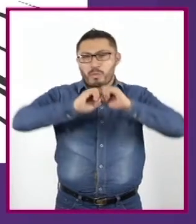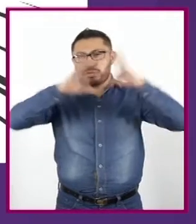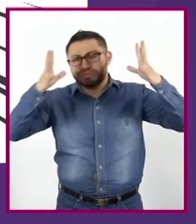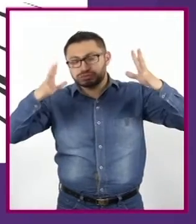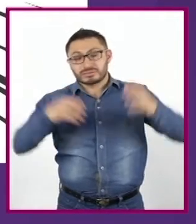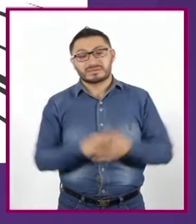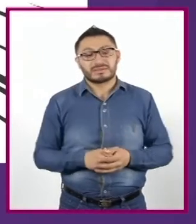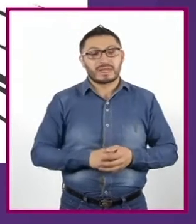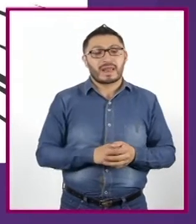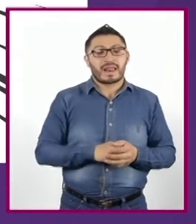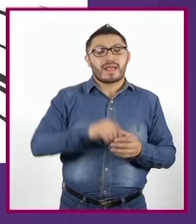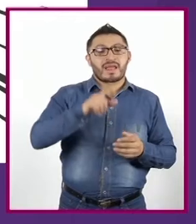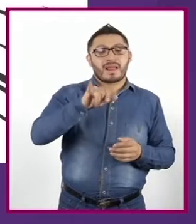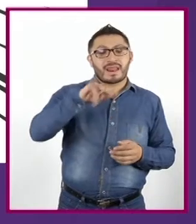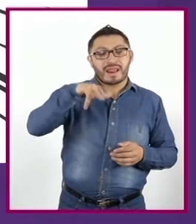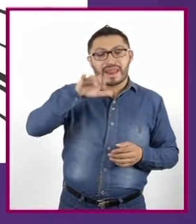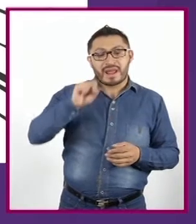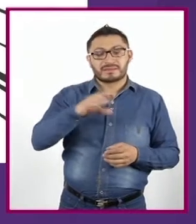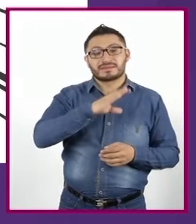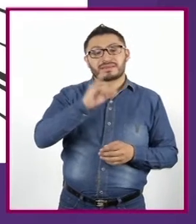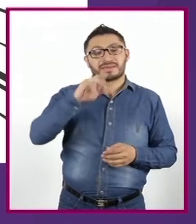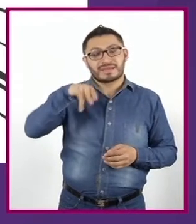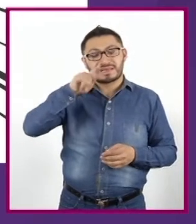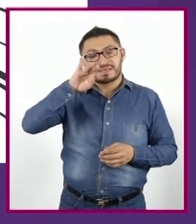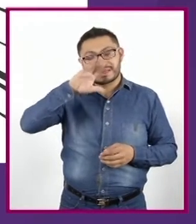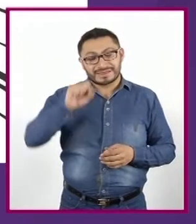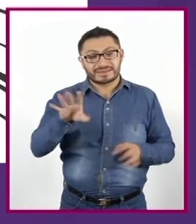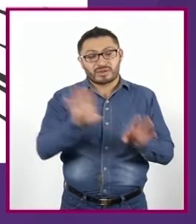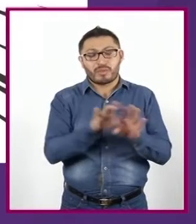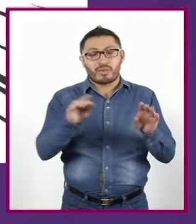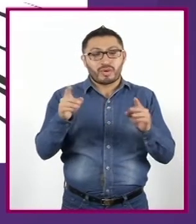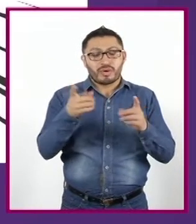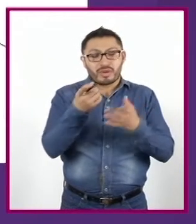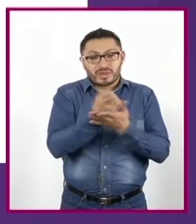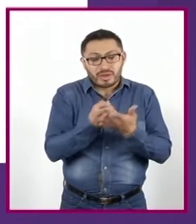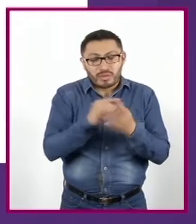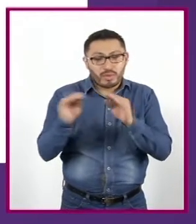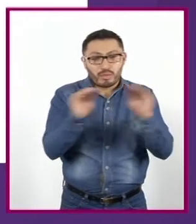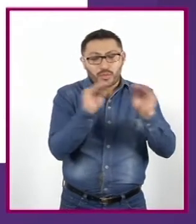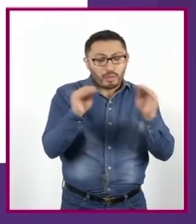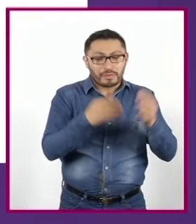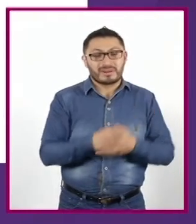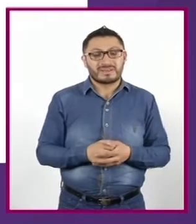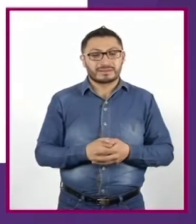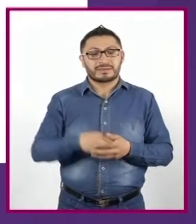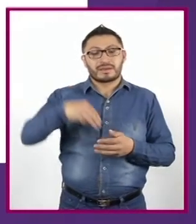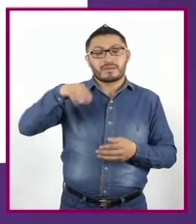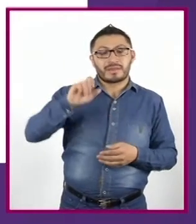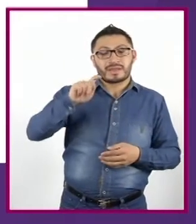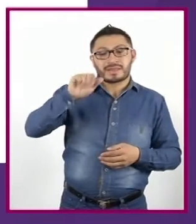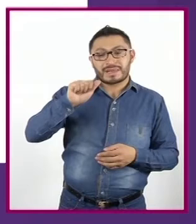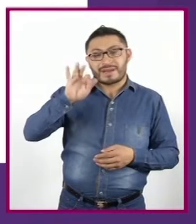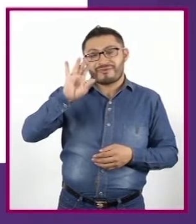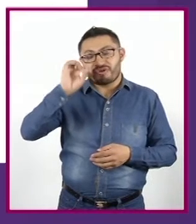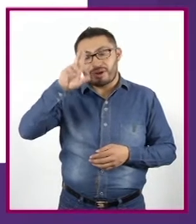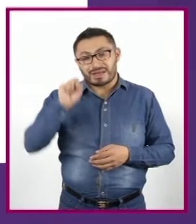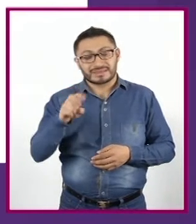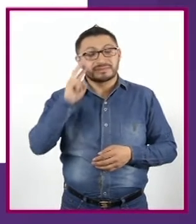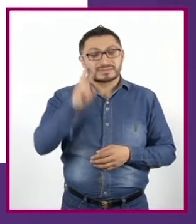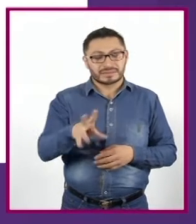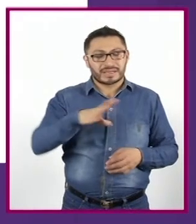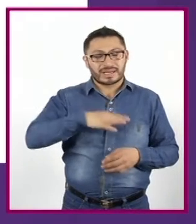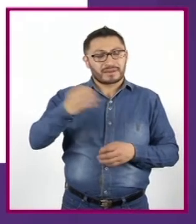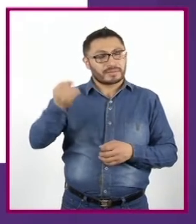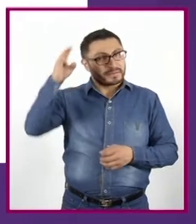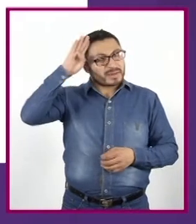Líneas cinéticas Dan movimiento al dibujo o a la acción Metáforas visuales Expresan un